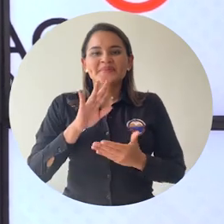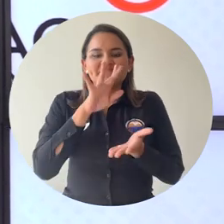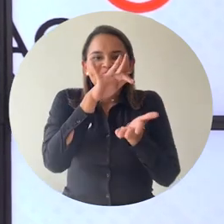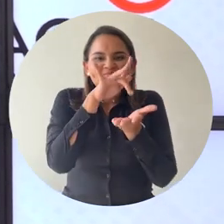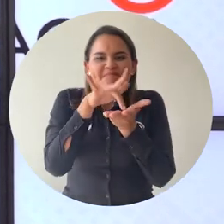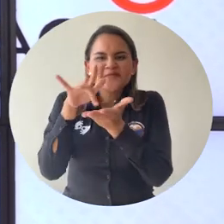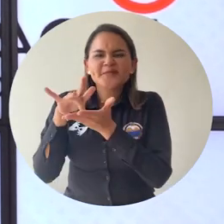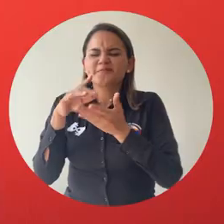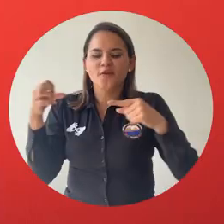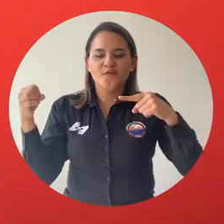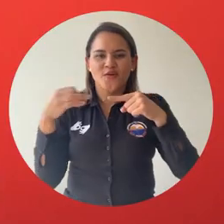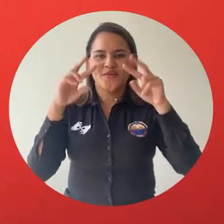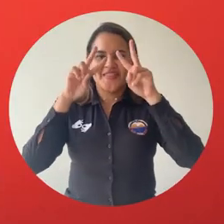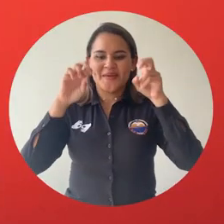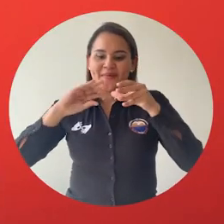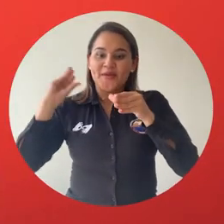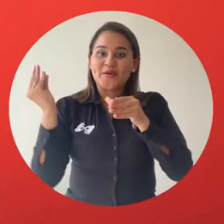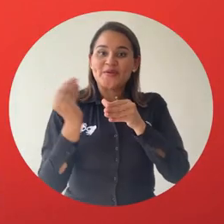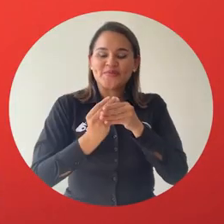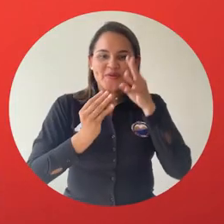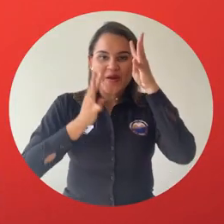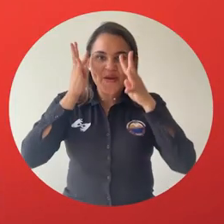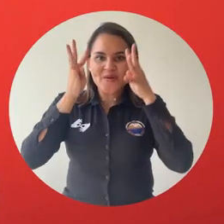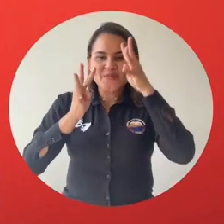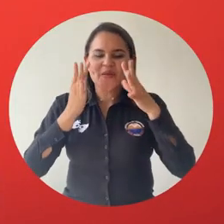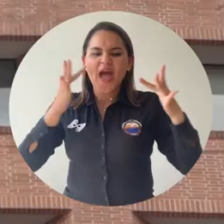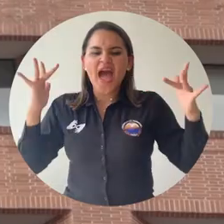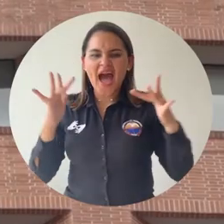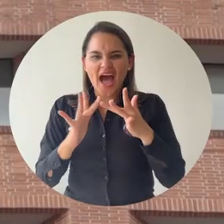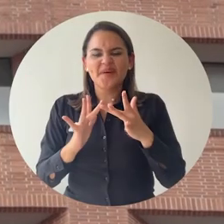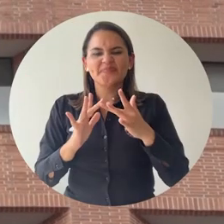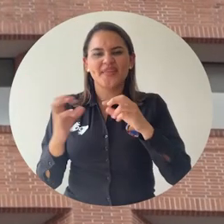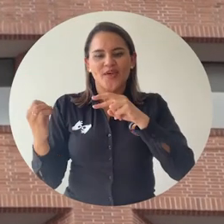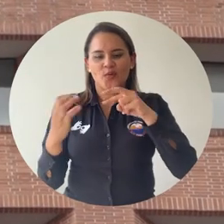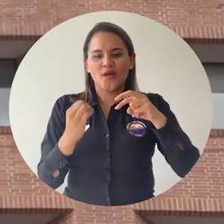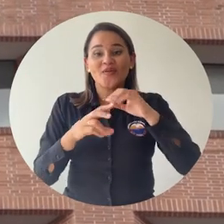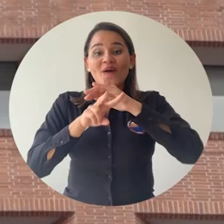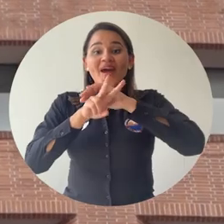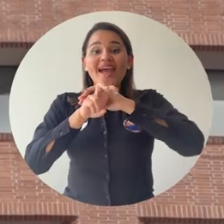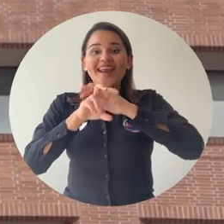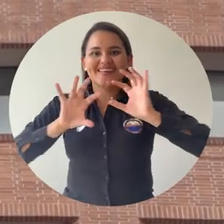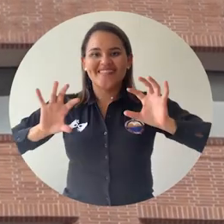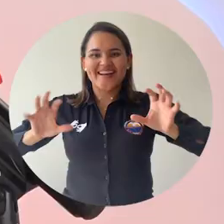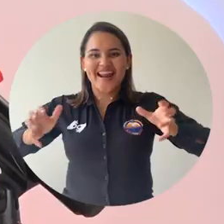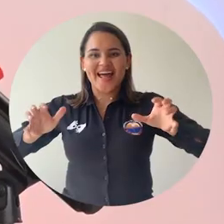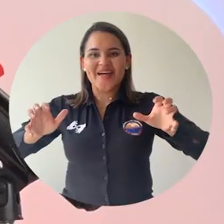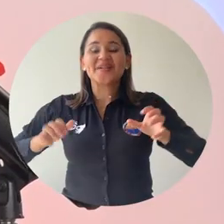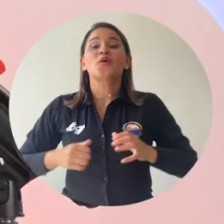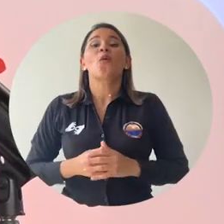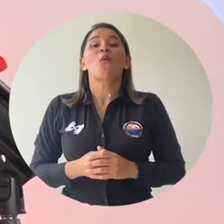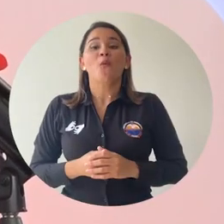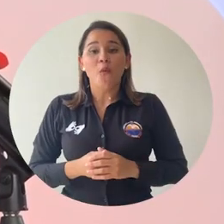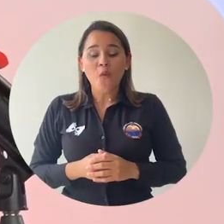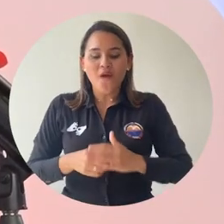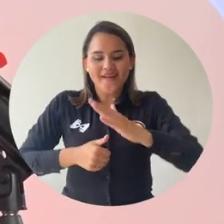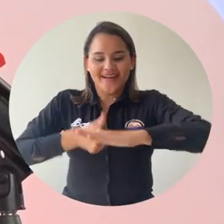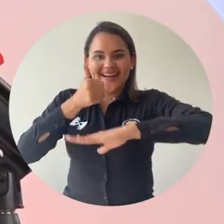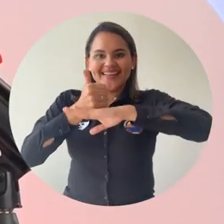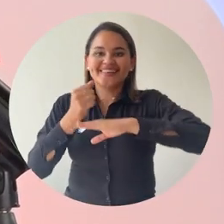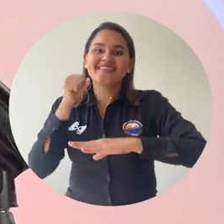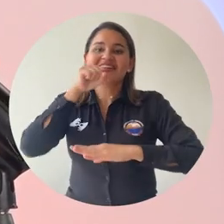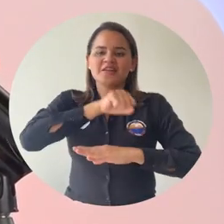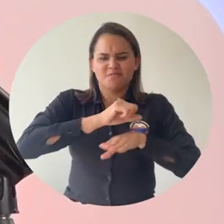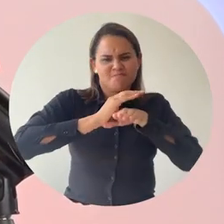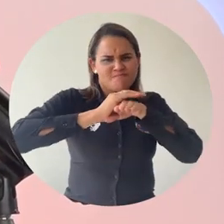Tras su participación en el foro sobre inclusión e innovación en la educación de Caracol Radio, el doctor Pablo Vera Salazar, rector de la